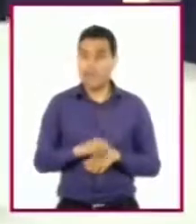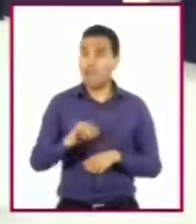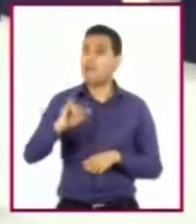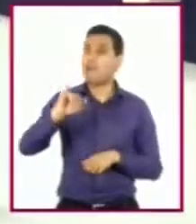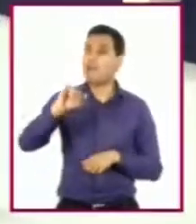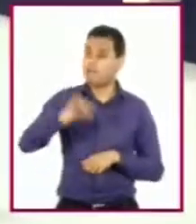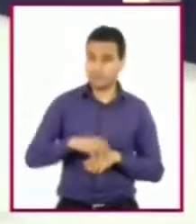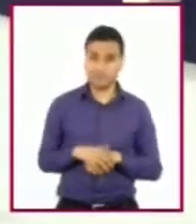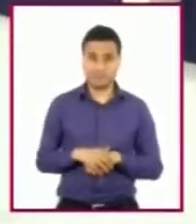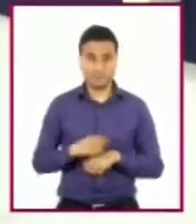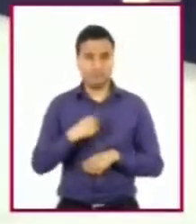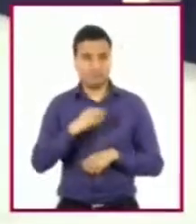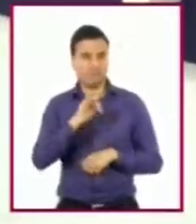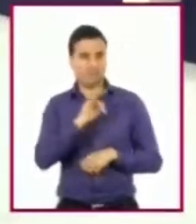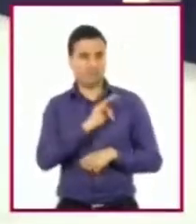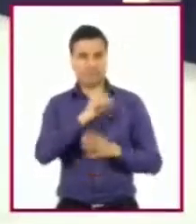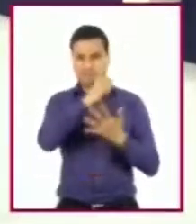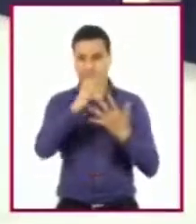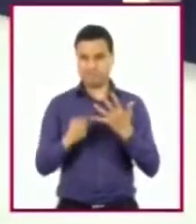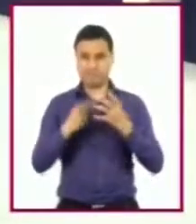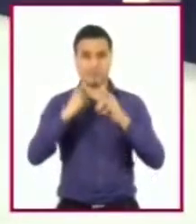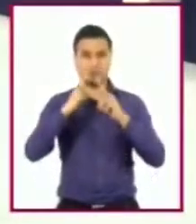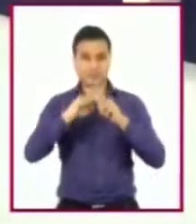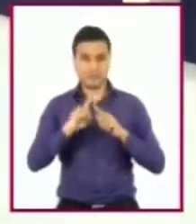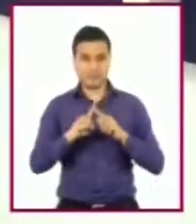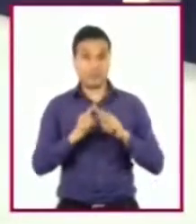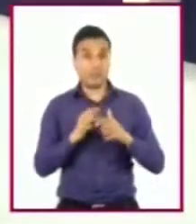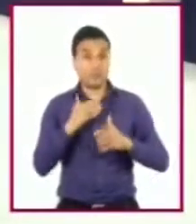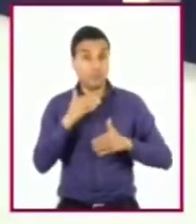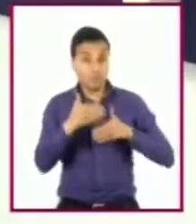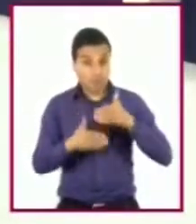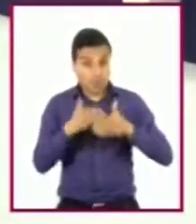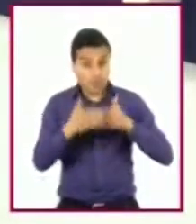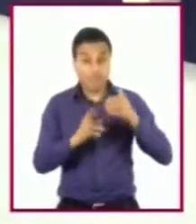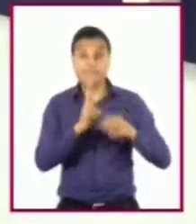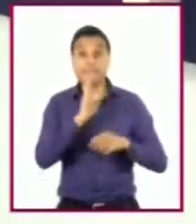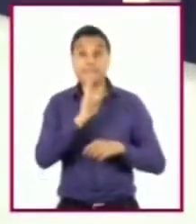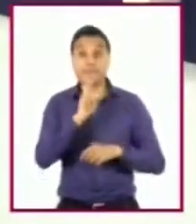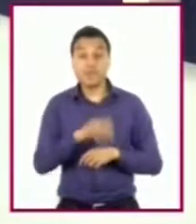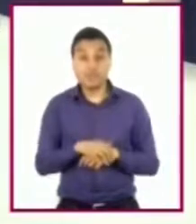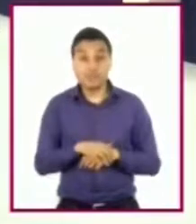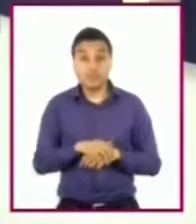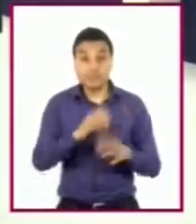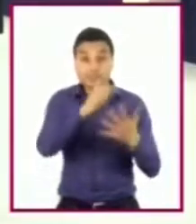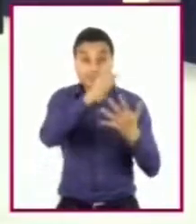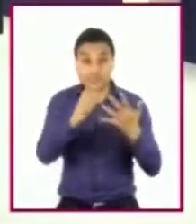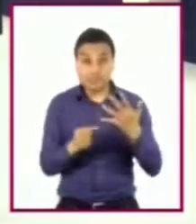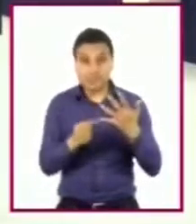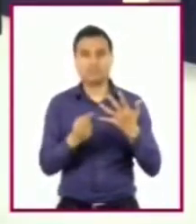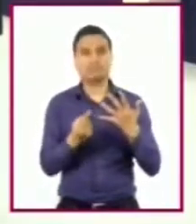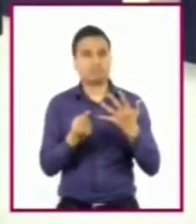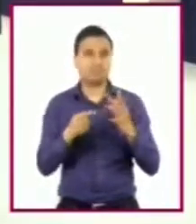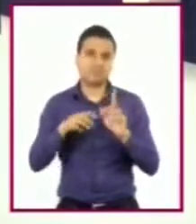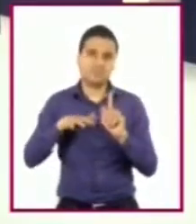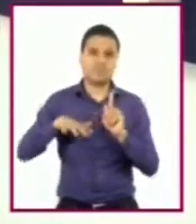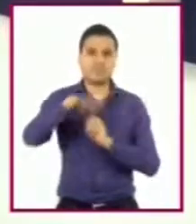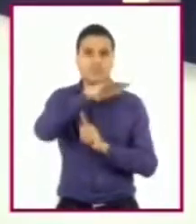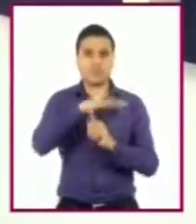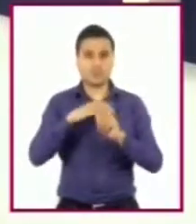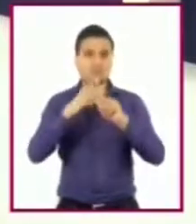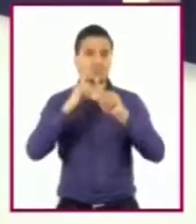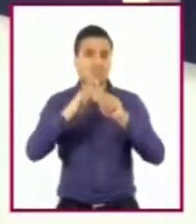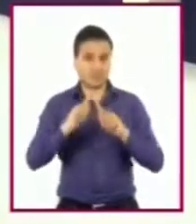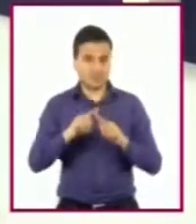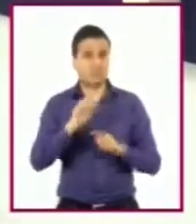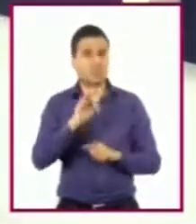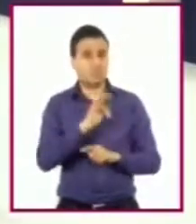Las capacidades que tenemos y podemos desarrollar pueden aplicarse en los distintos momentos y etapas de nuestra